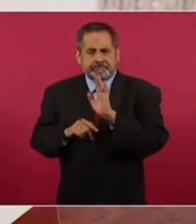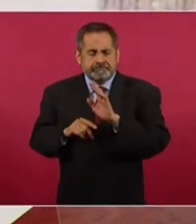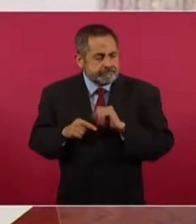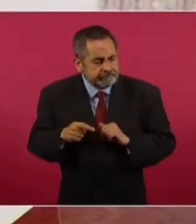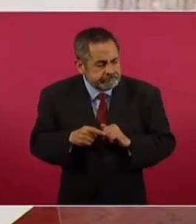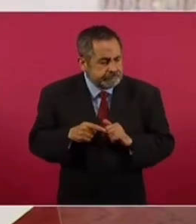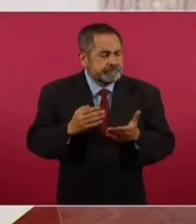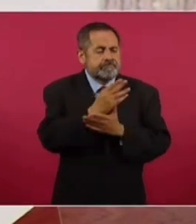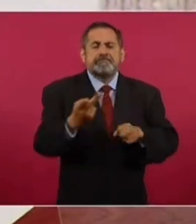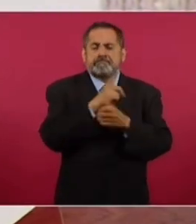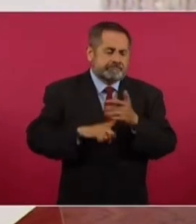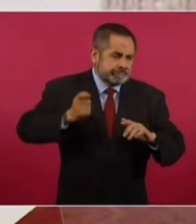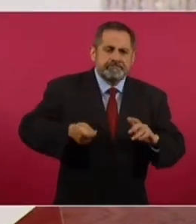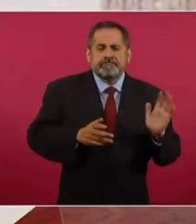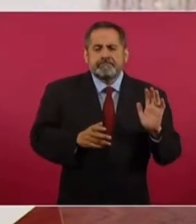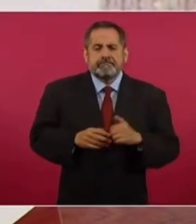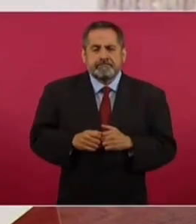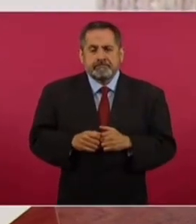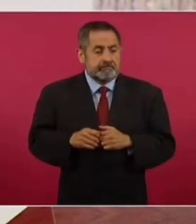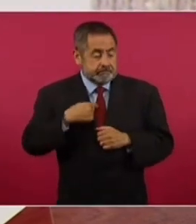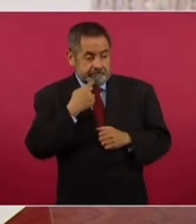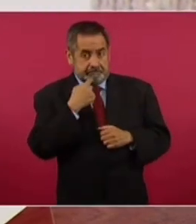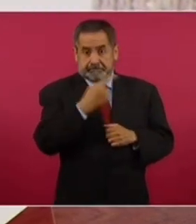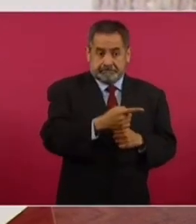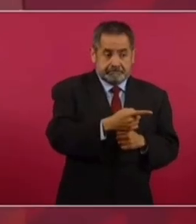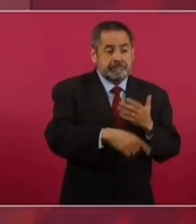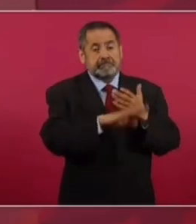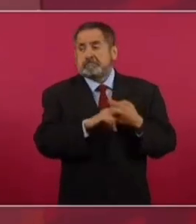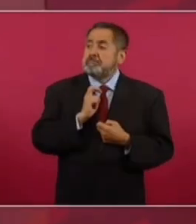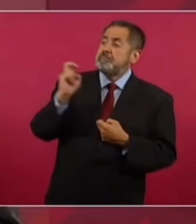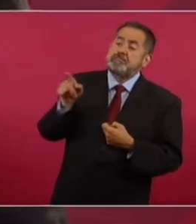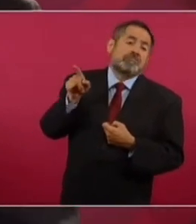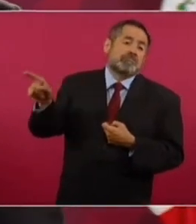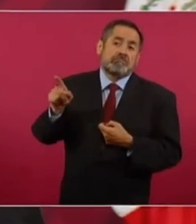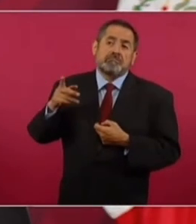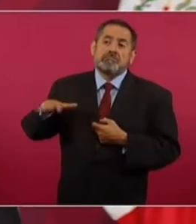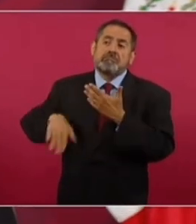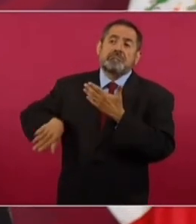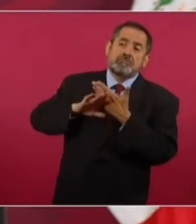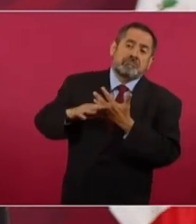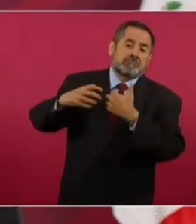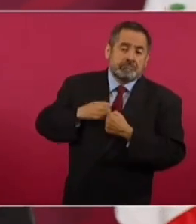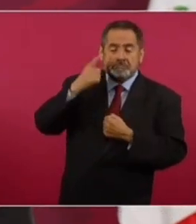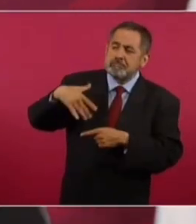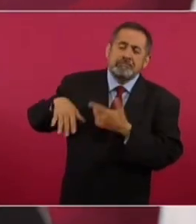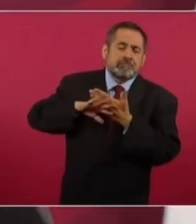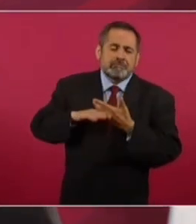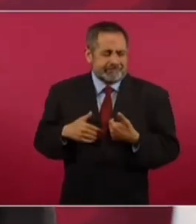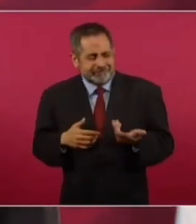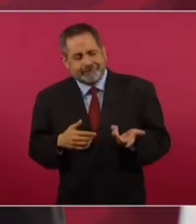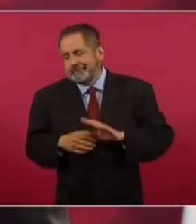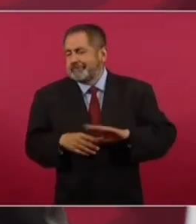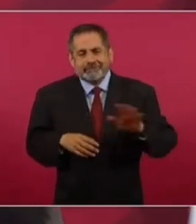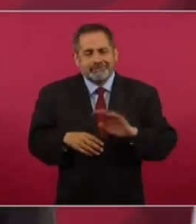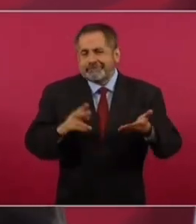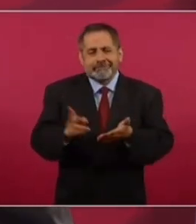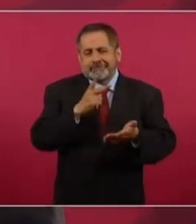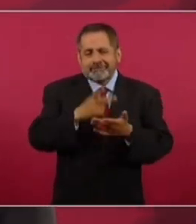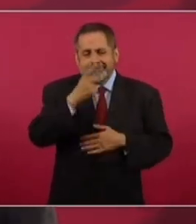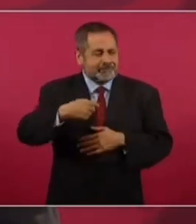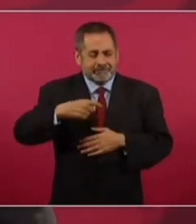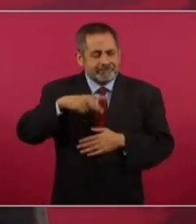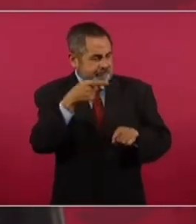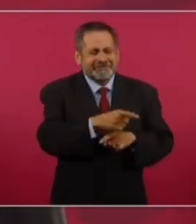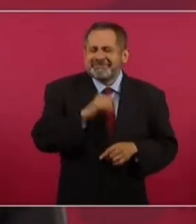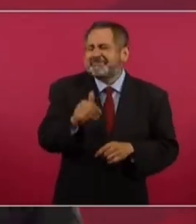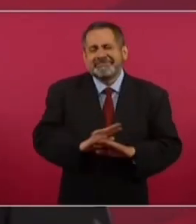la que resuelva, porque si no, nos acusan de persecución. Y ya he dicho muchas veces que no es mi fuerte